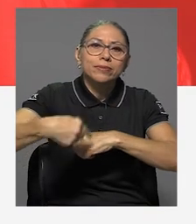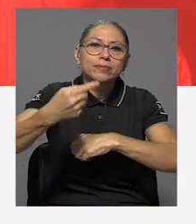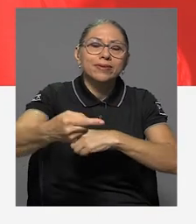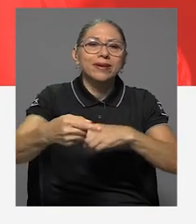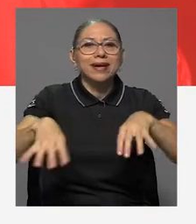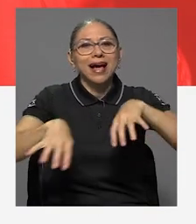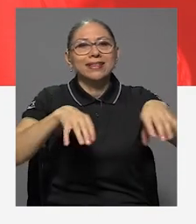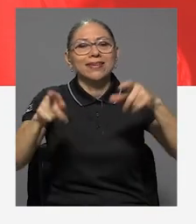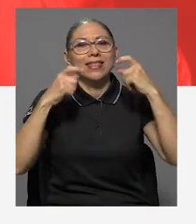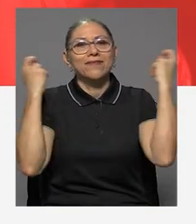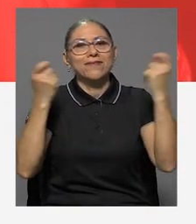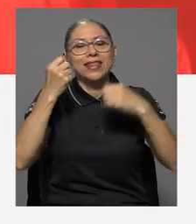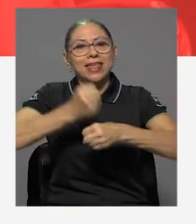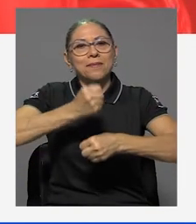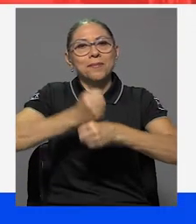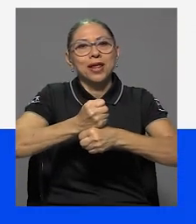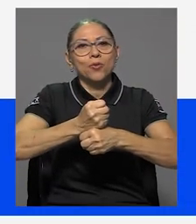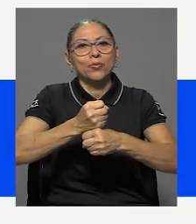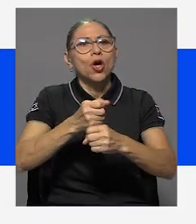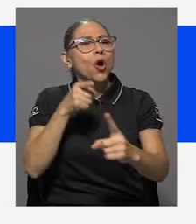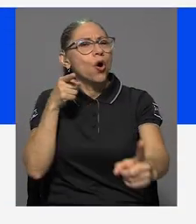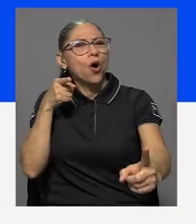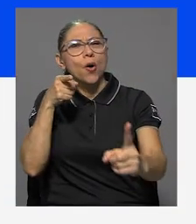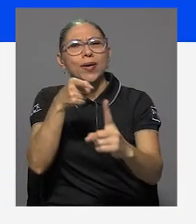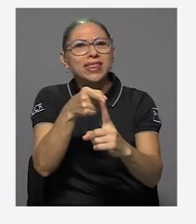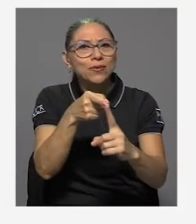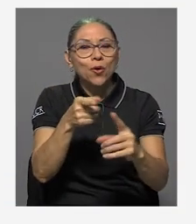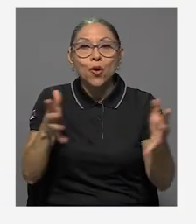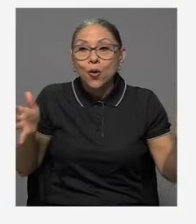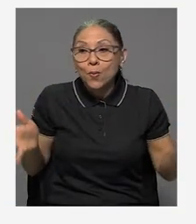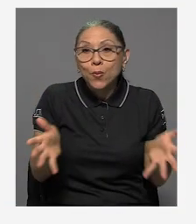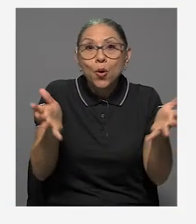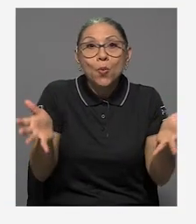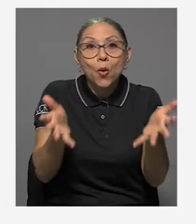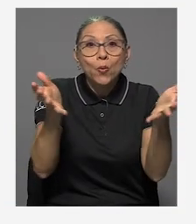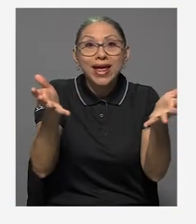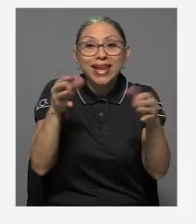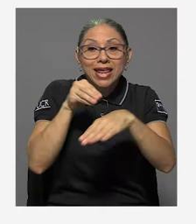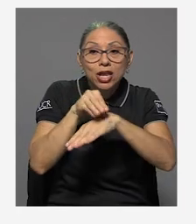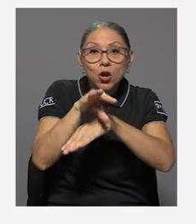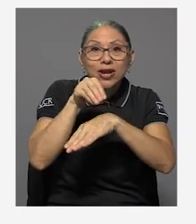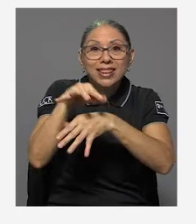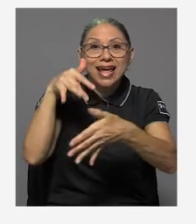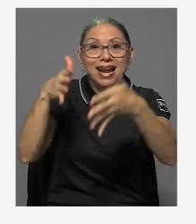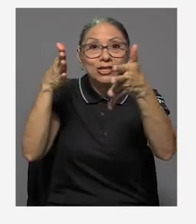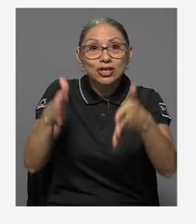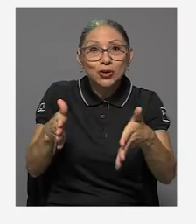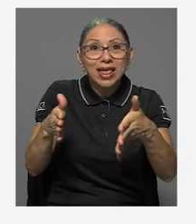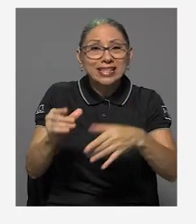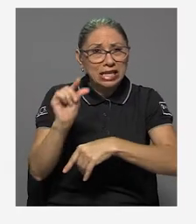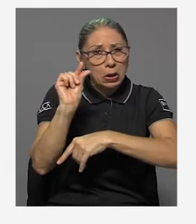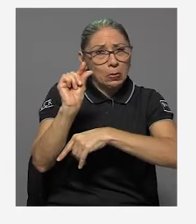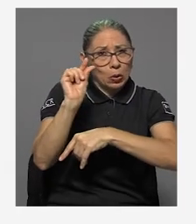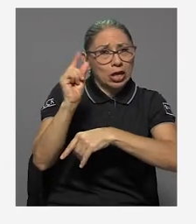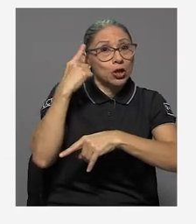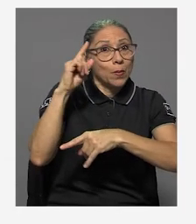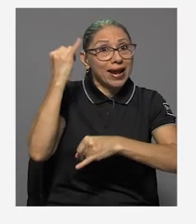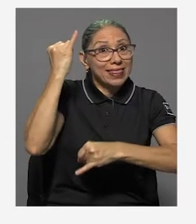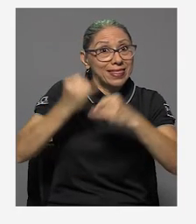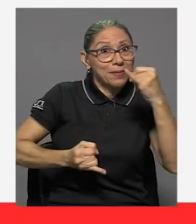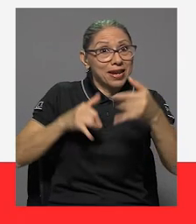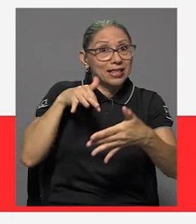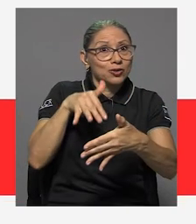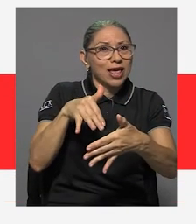El objetivo de este proyecto es promover y orientar al estudiantado próximo a graduarse sobre la incorporación al mundo laboral.